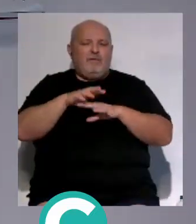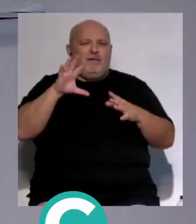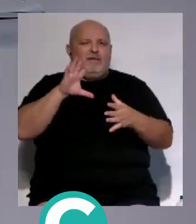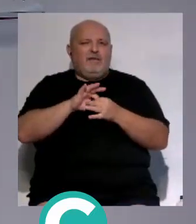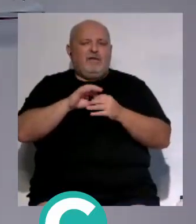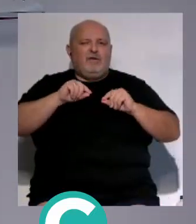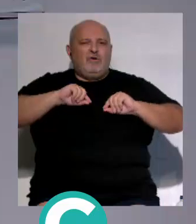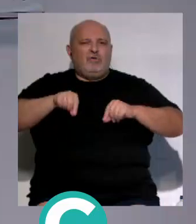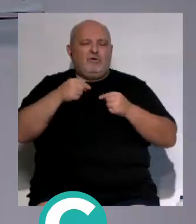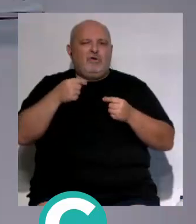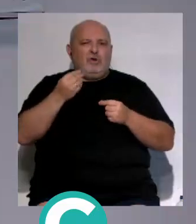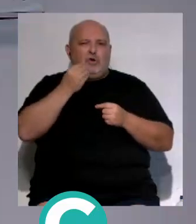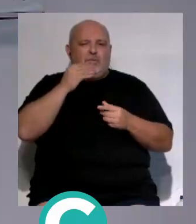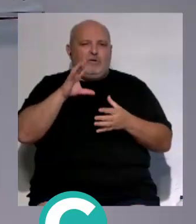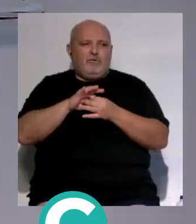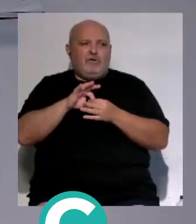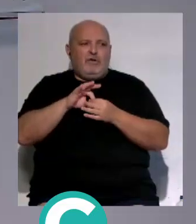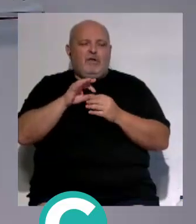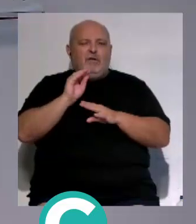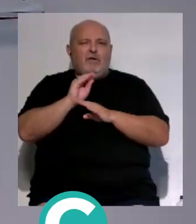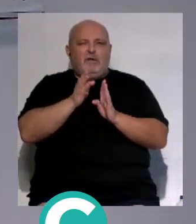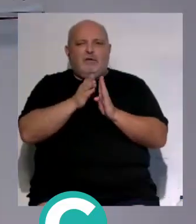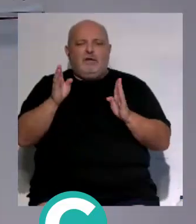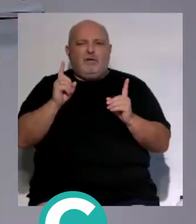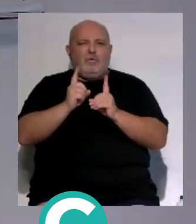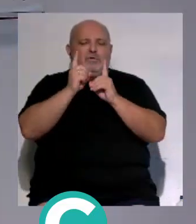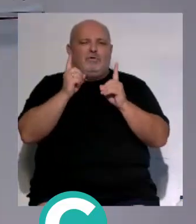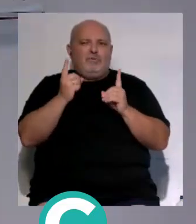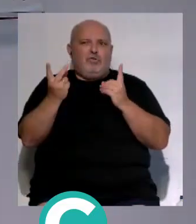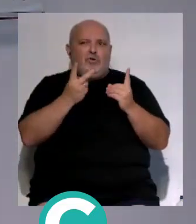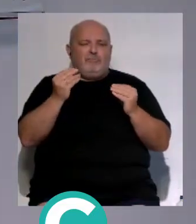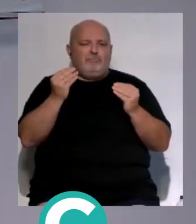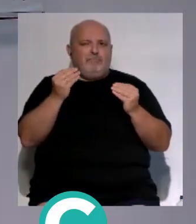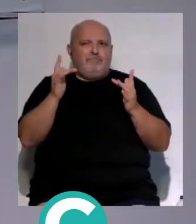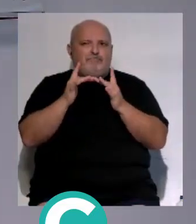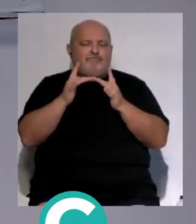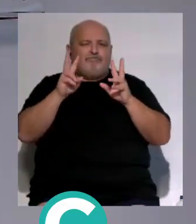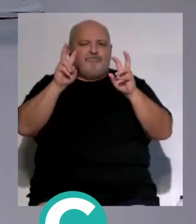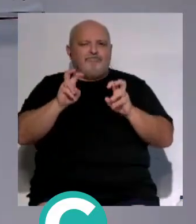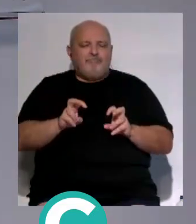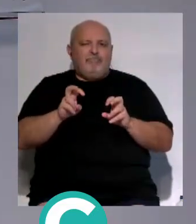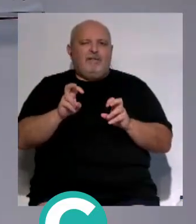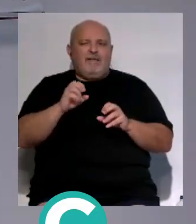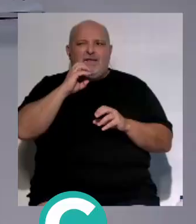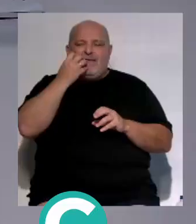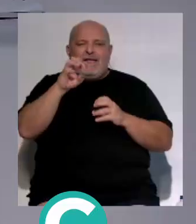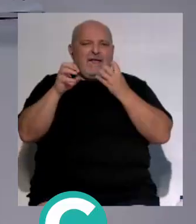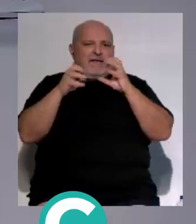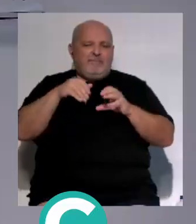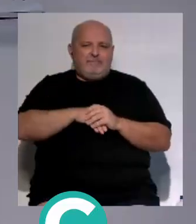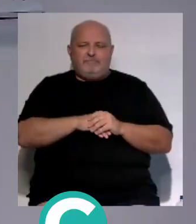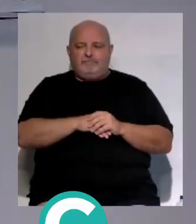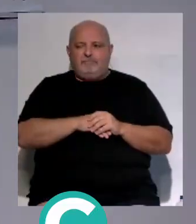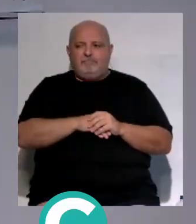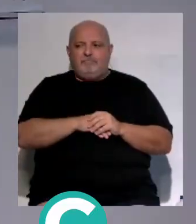del contrato de comedores. Todo ello tras mantener un encuentro entre ambas partes para dar solución a las quejas de las ampas.